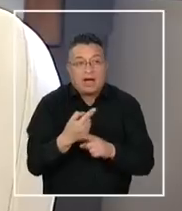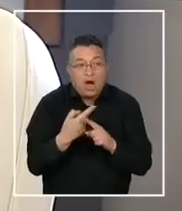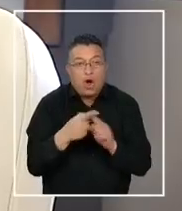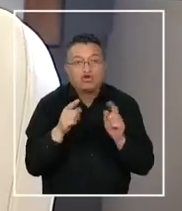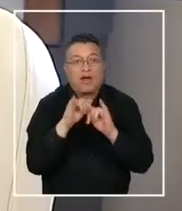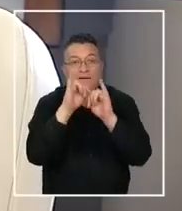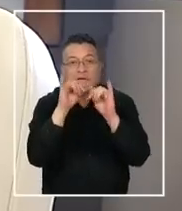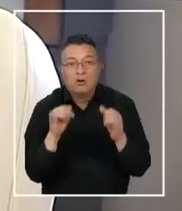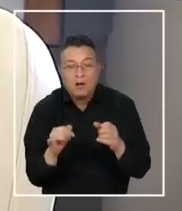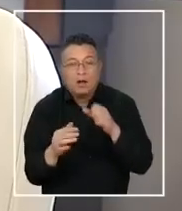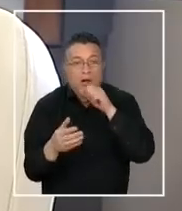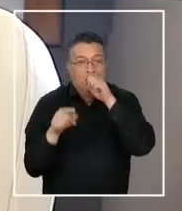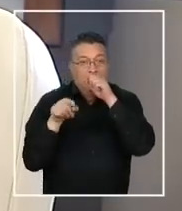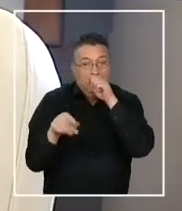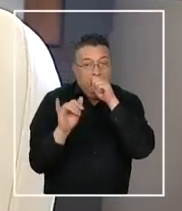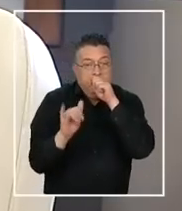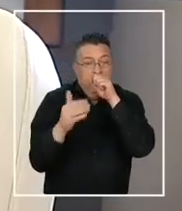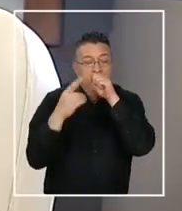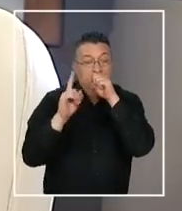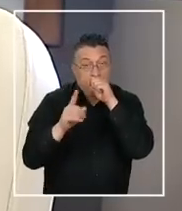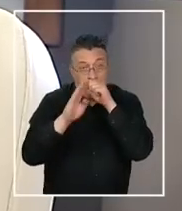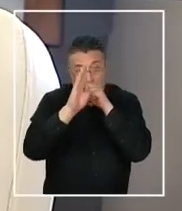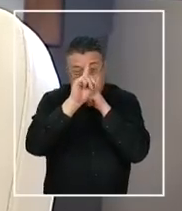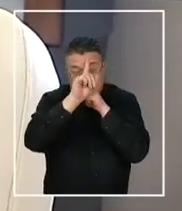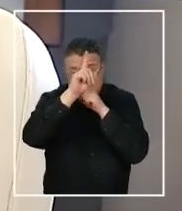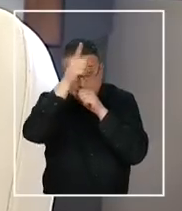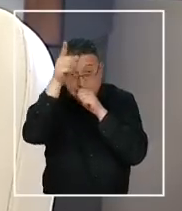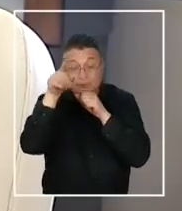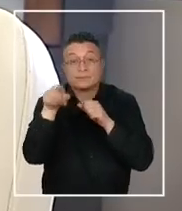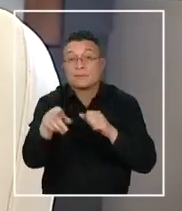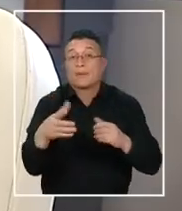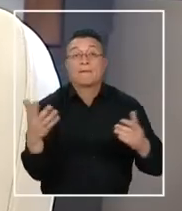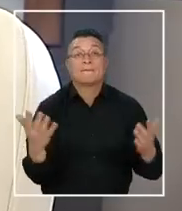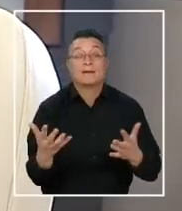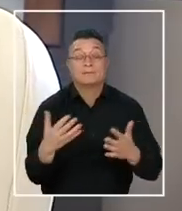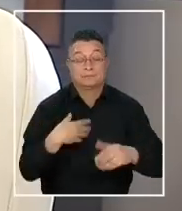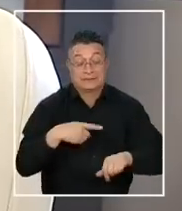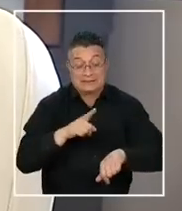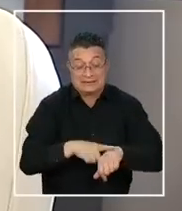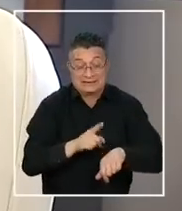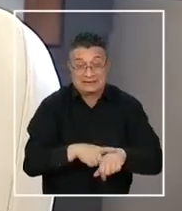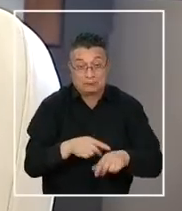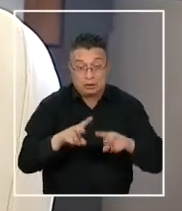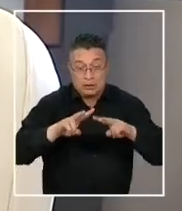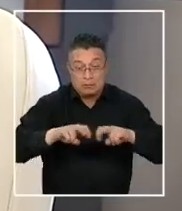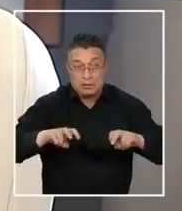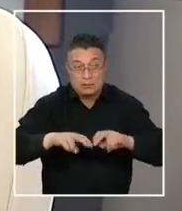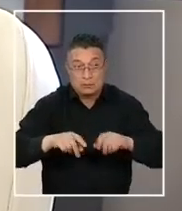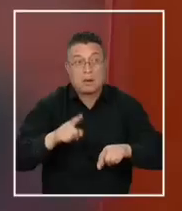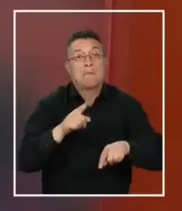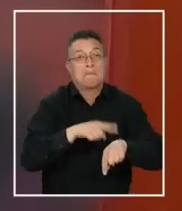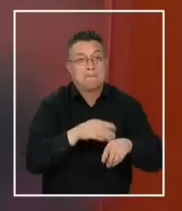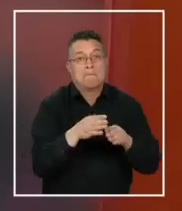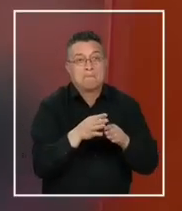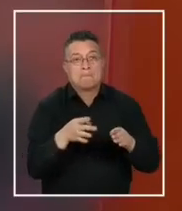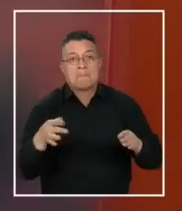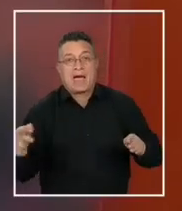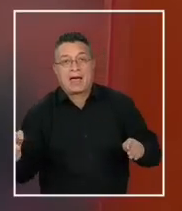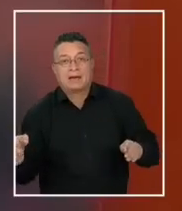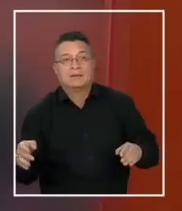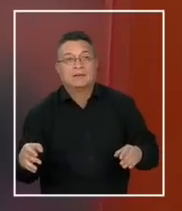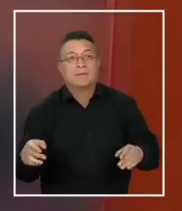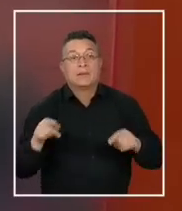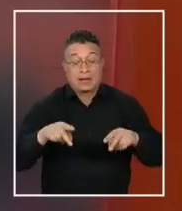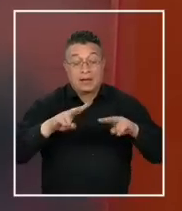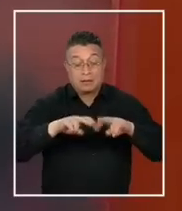y, entre otras cosas, acostumbrarnos a que los tiempos de investigación son mayores. En este caso,